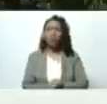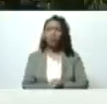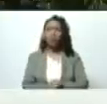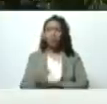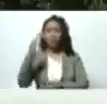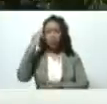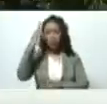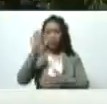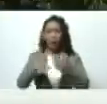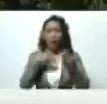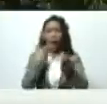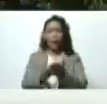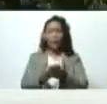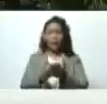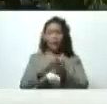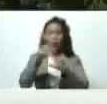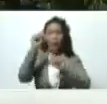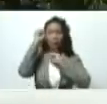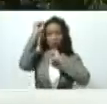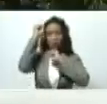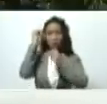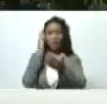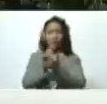hasta victoria siempre